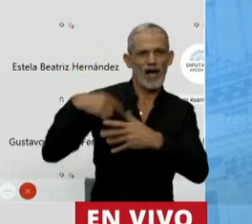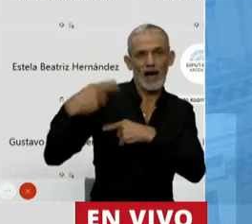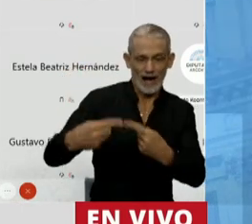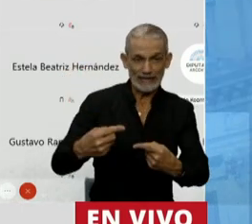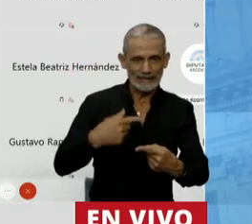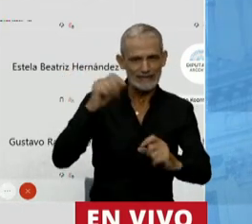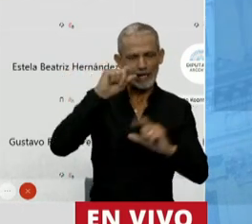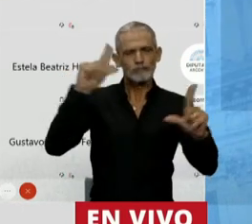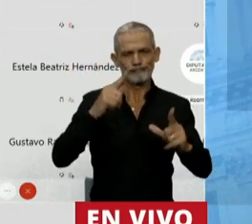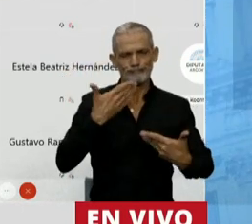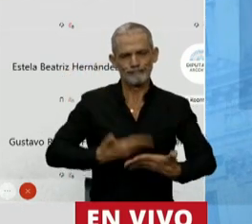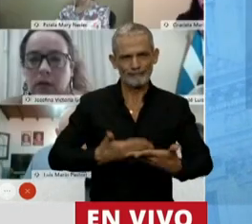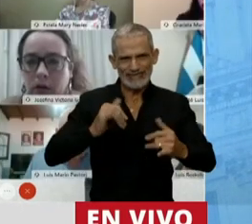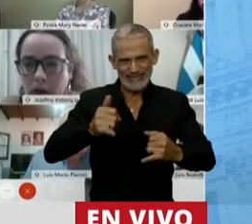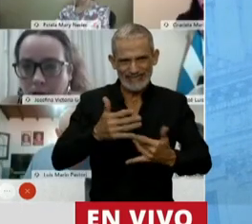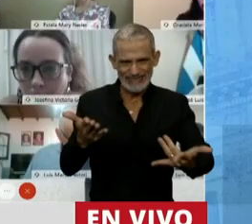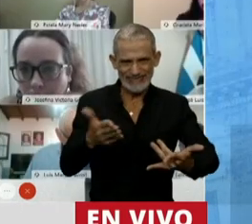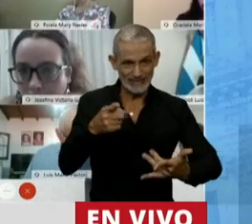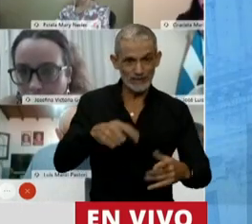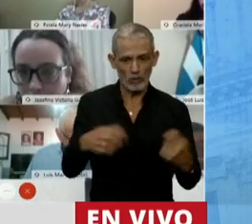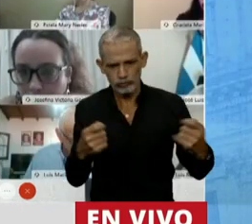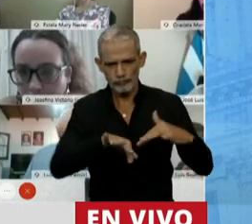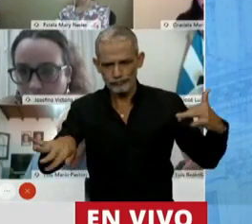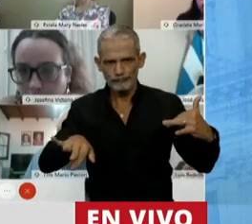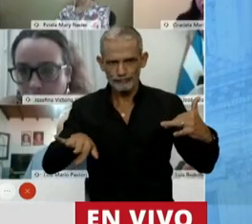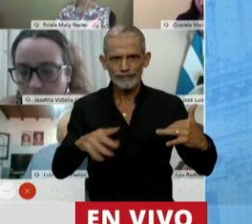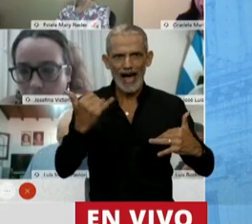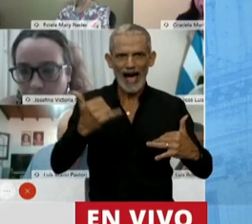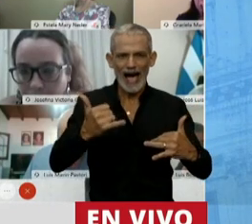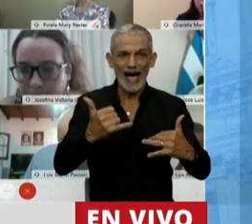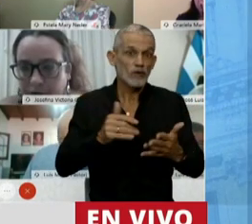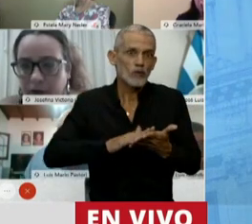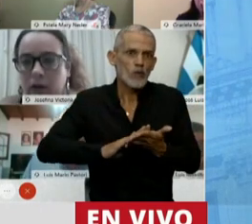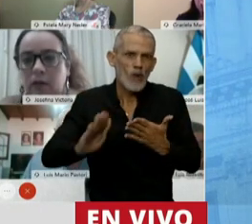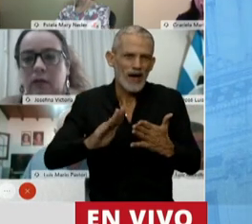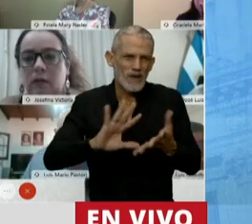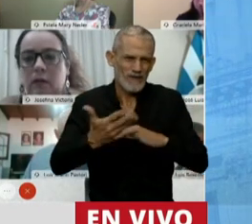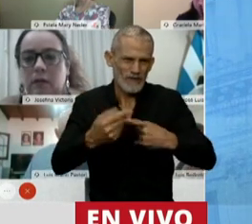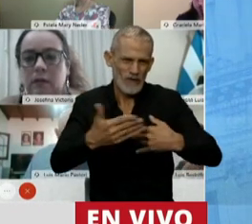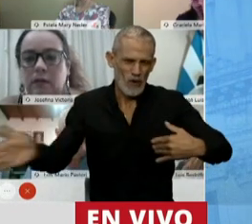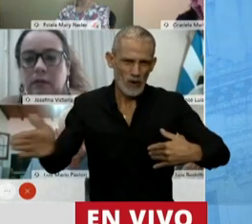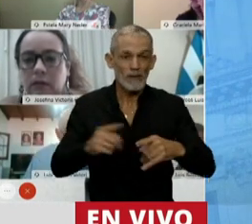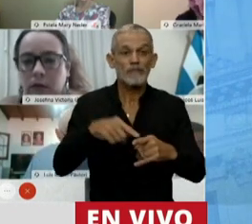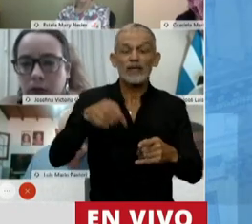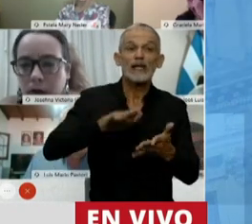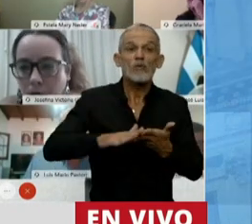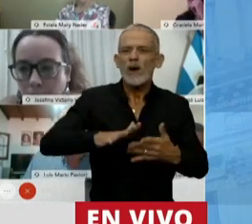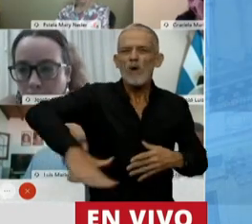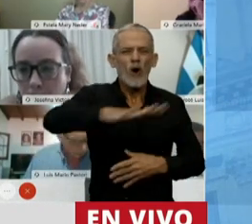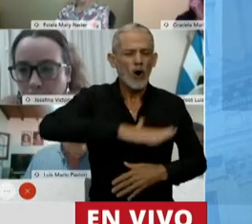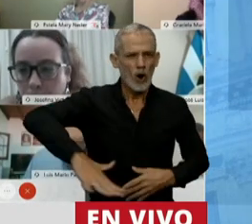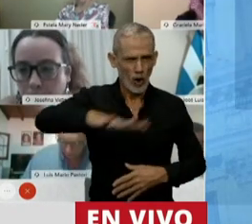resultar sorpresivo. Lo es, claro que es un quiebre de espacio a un nuevo acontecer. Este nuevo contexto